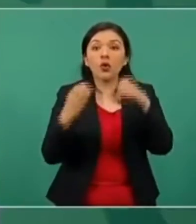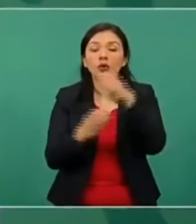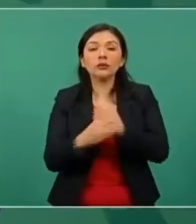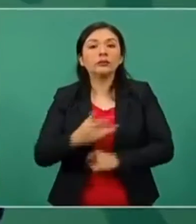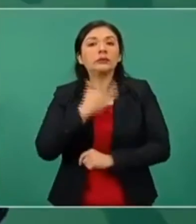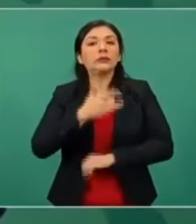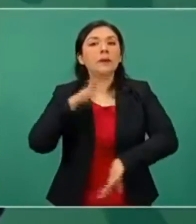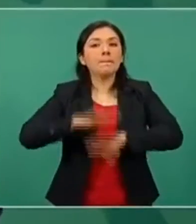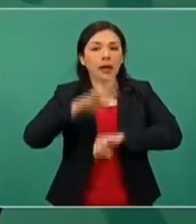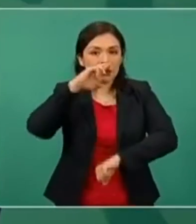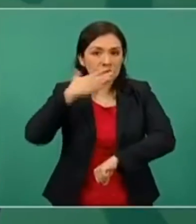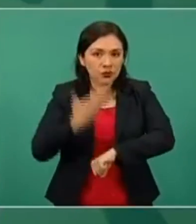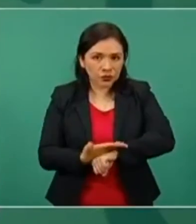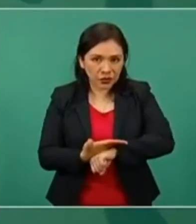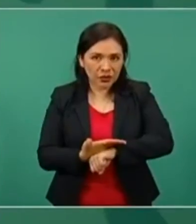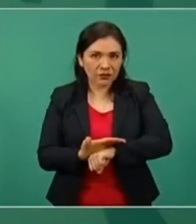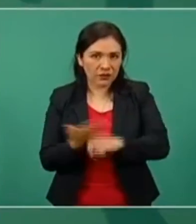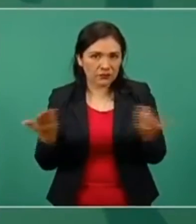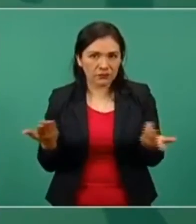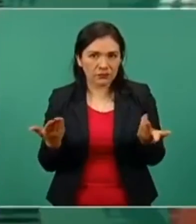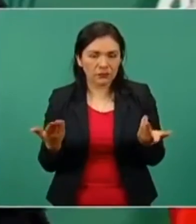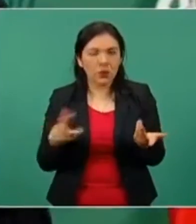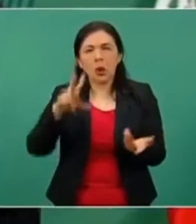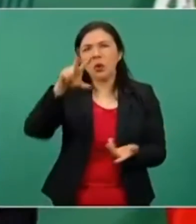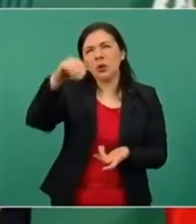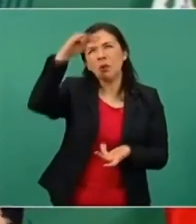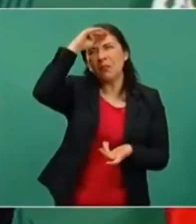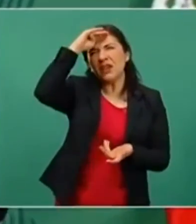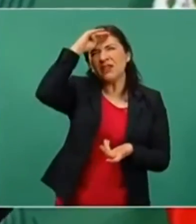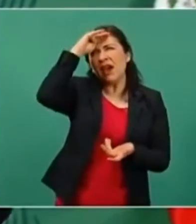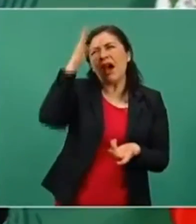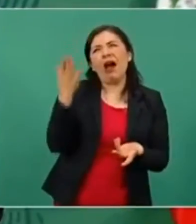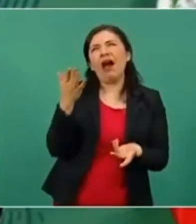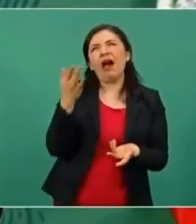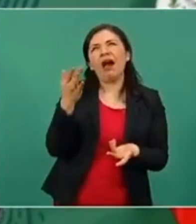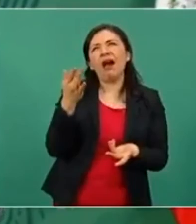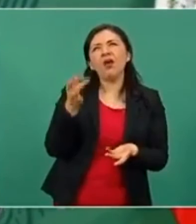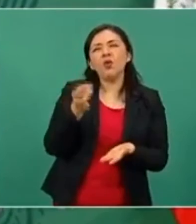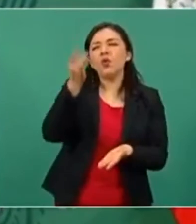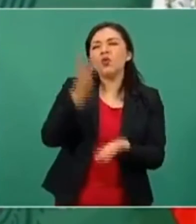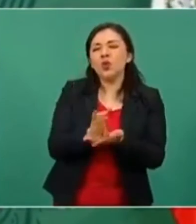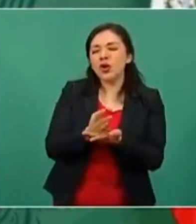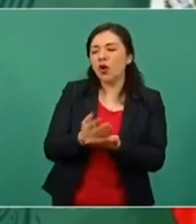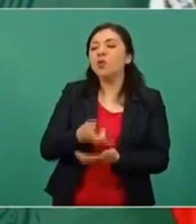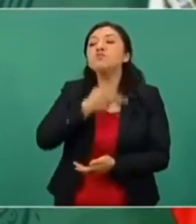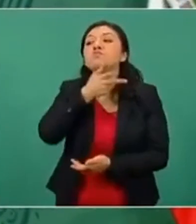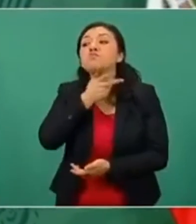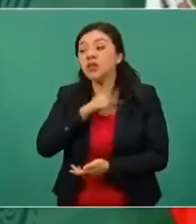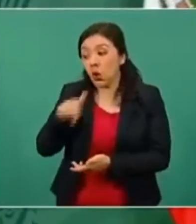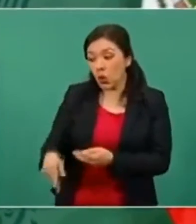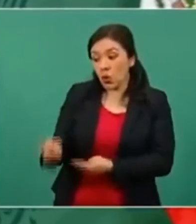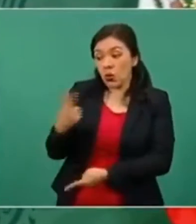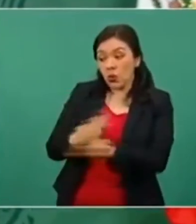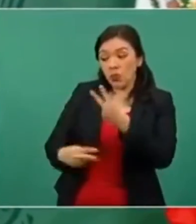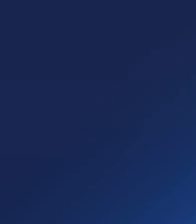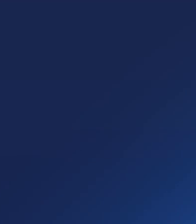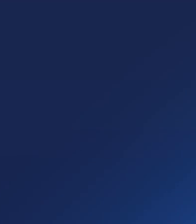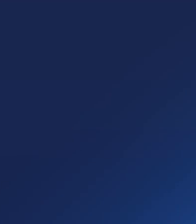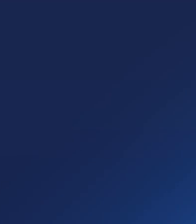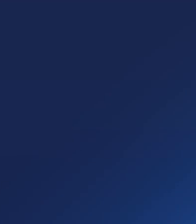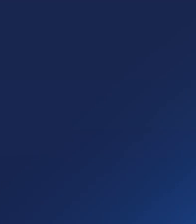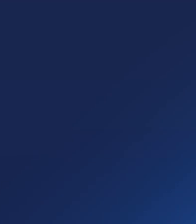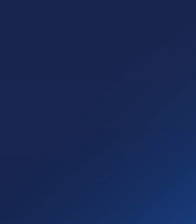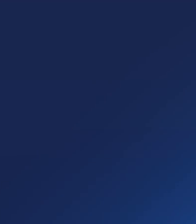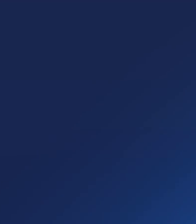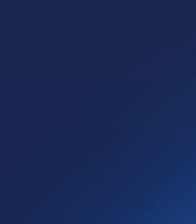no apostar sólo a los combustibles fósiles, pero va a llevar tiempo.